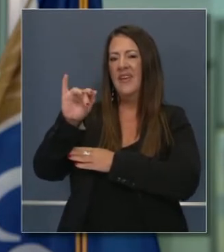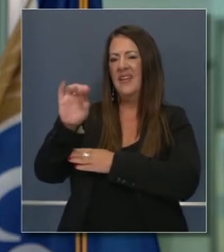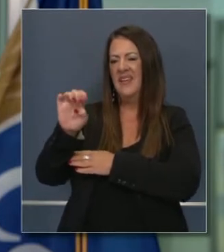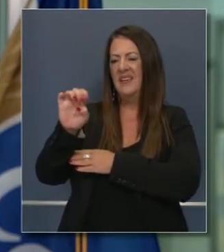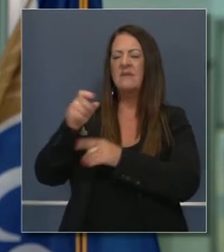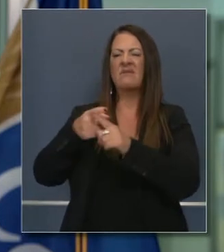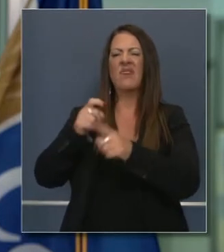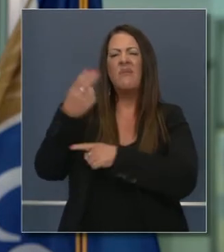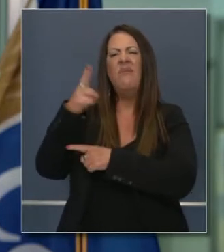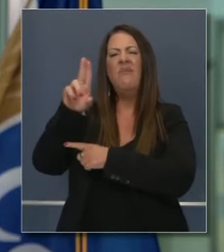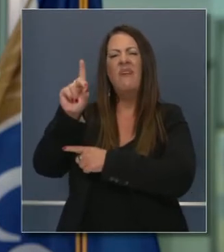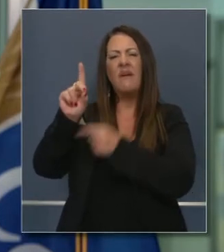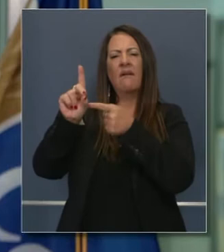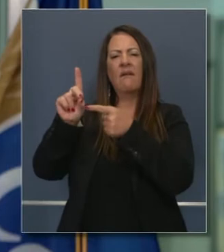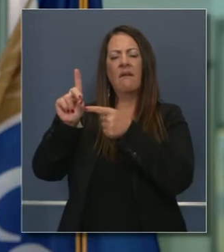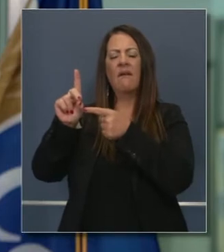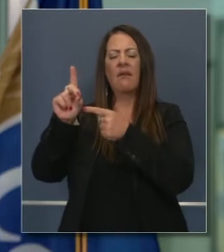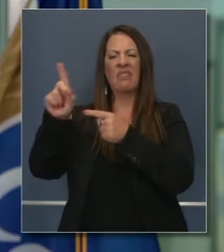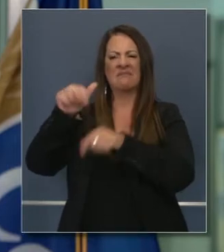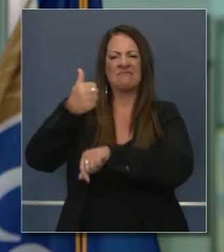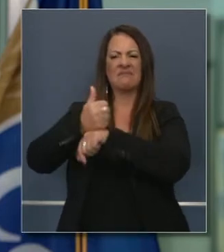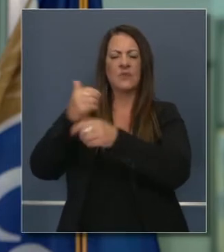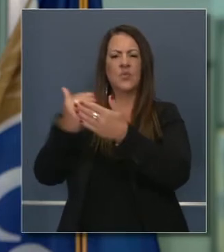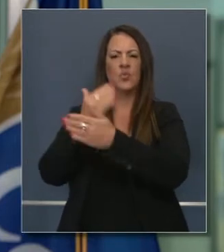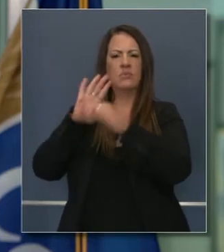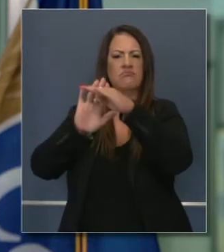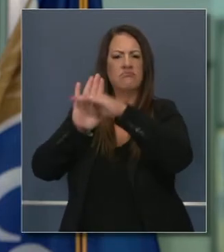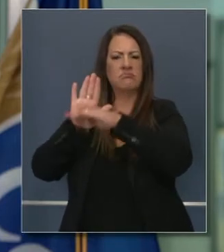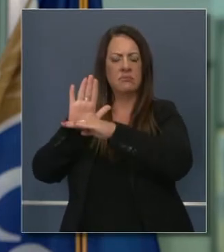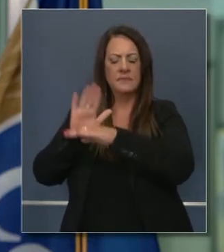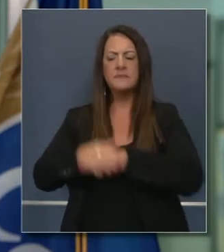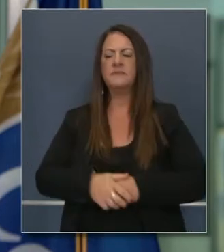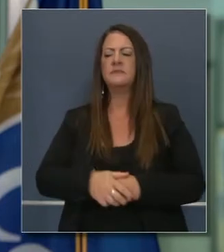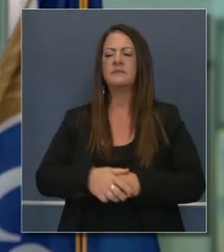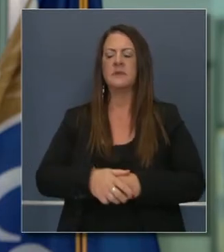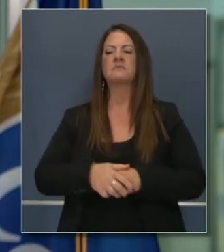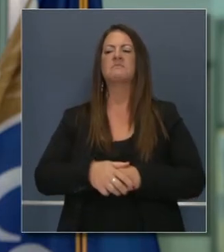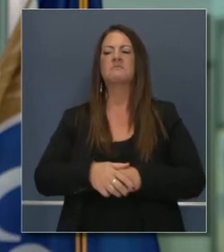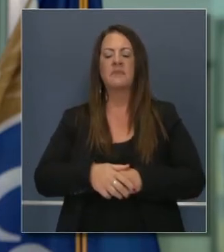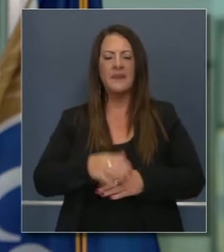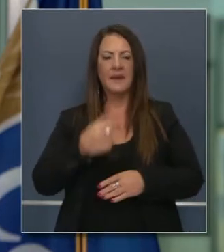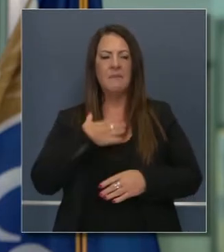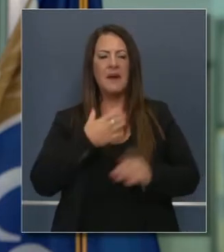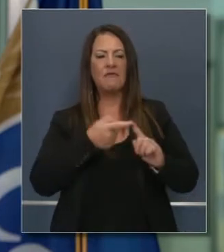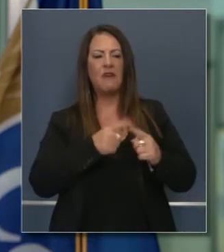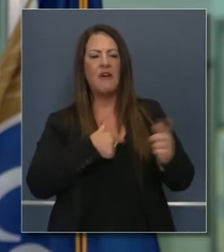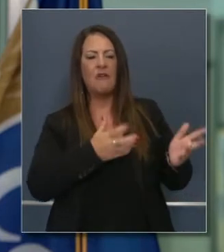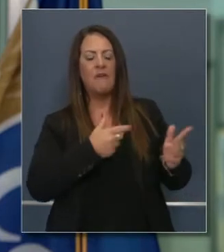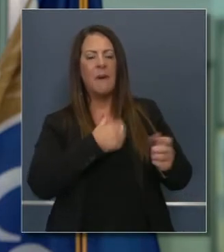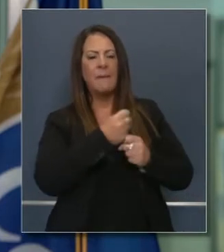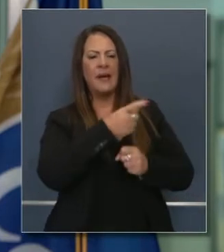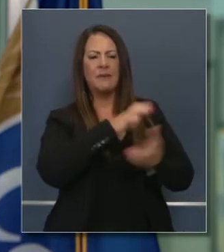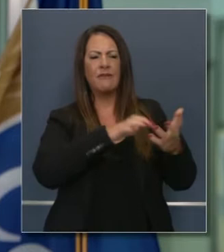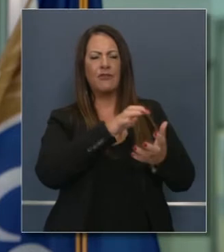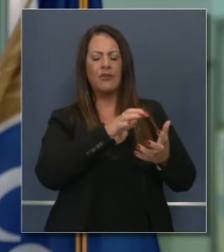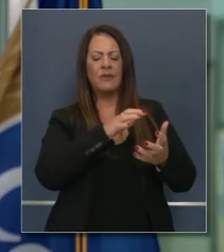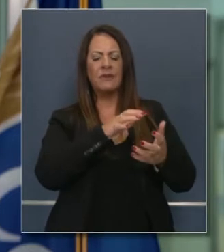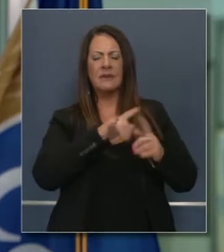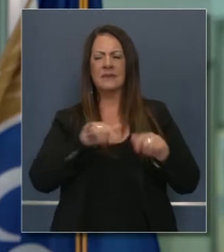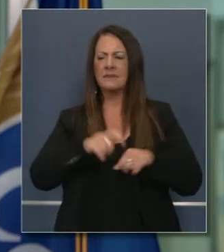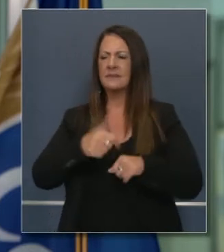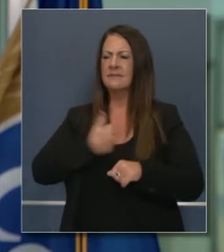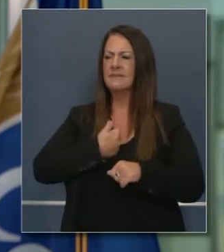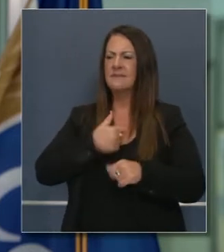que prepararon reglamentos y recomendaciones y me di cuenta muy pronto que no solamente estaba confundiéndolo yo a él, sino me estaba